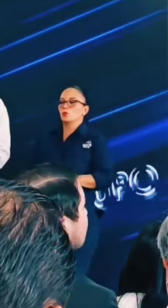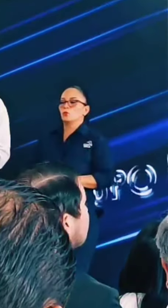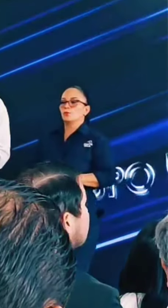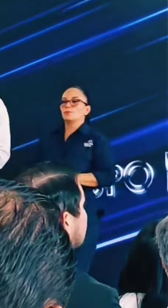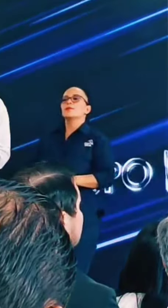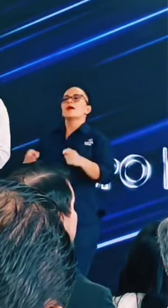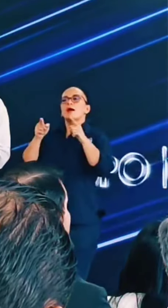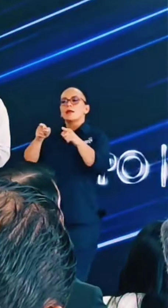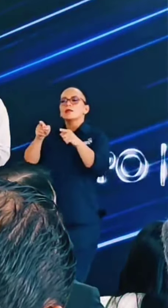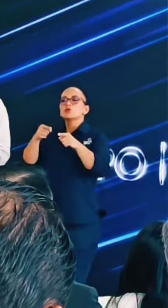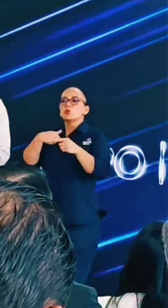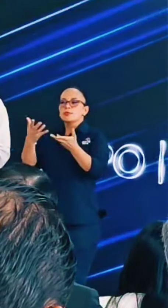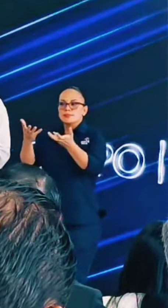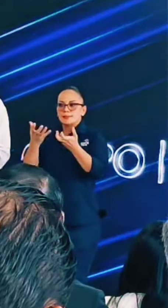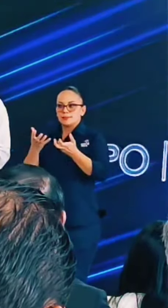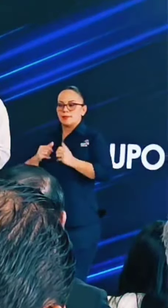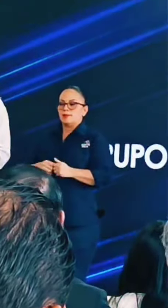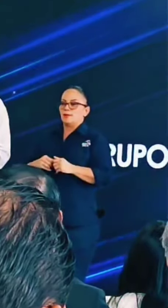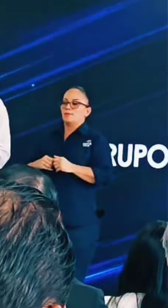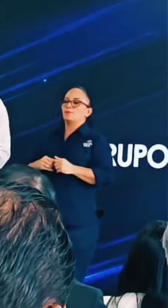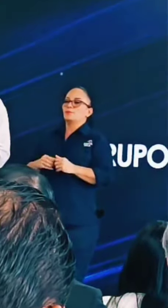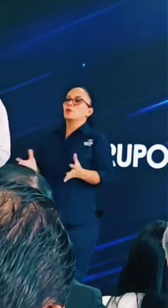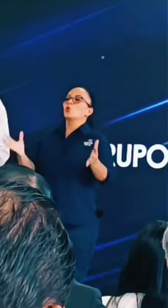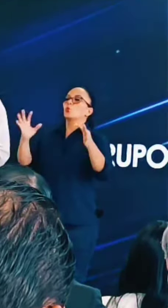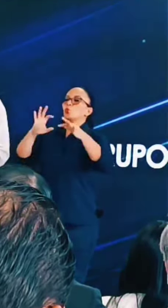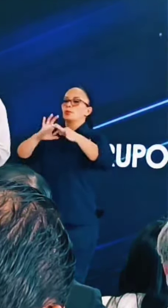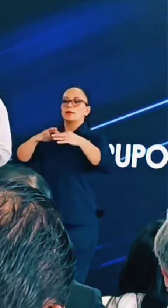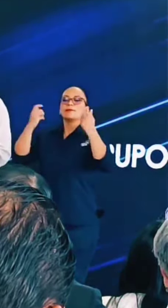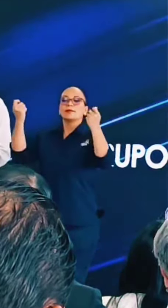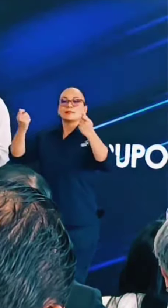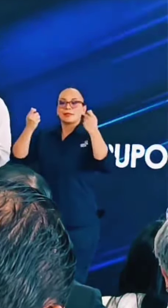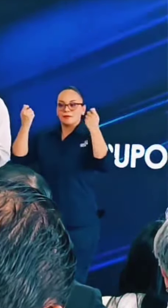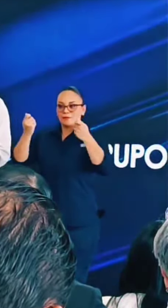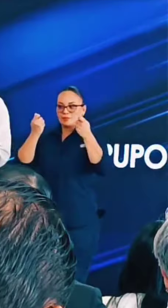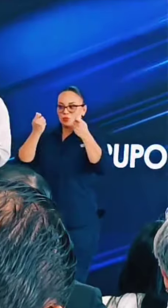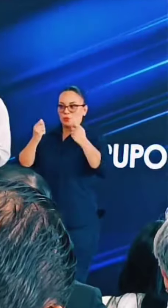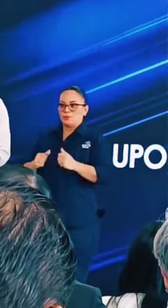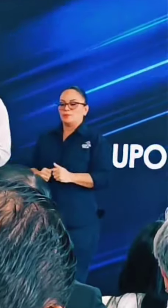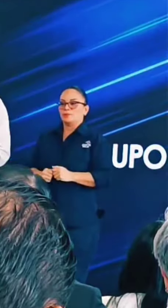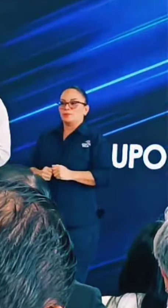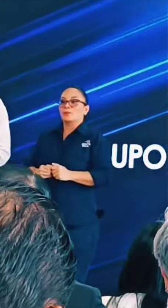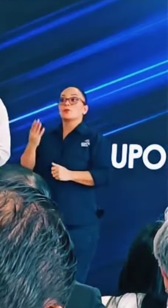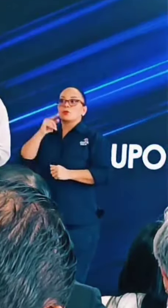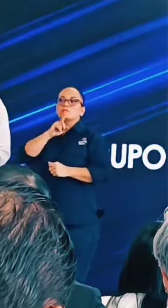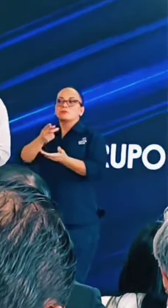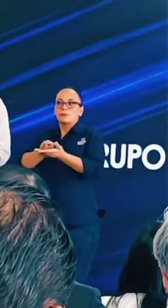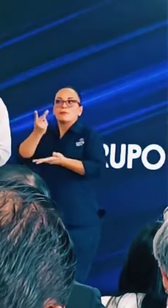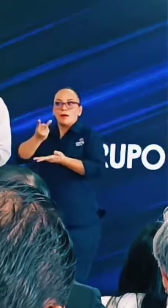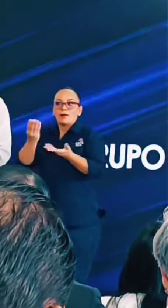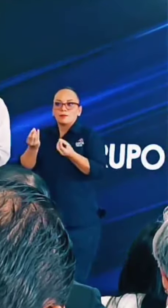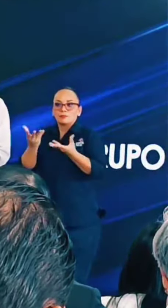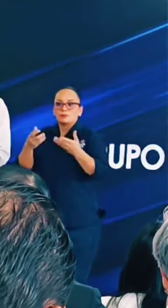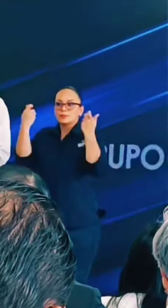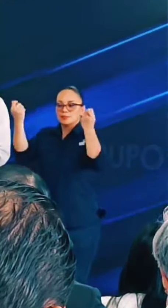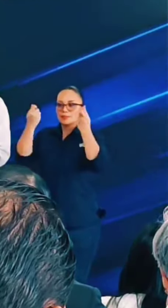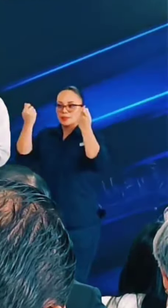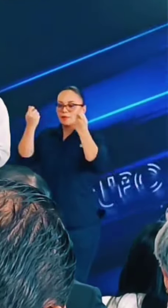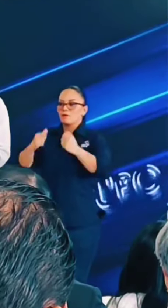yo sí quisiera unirme a la celebración, porque vale la pena celebrarla.